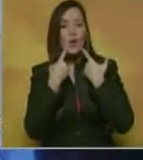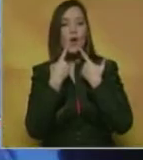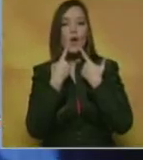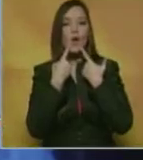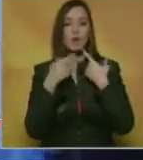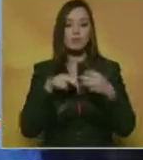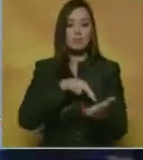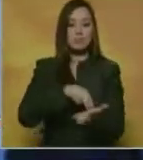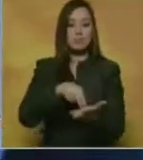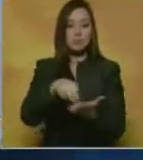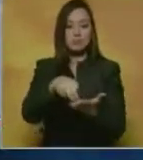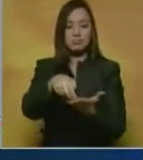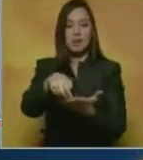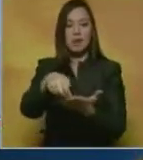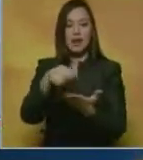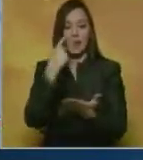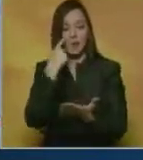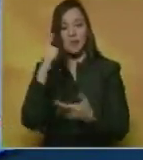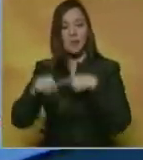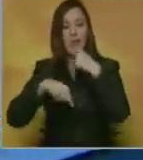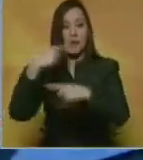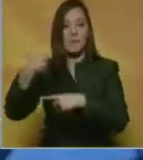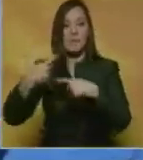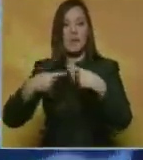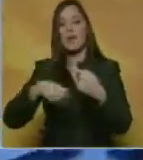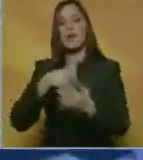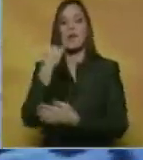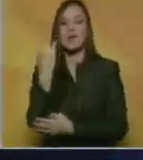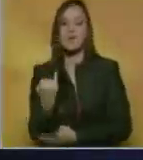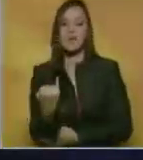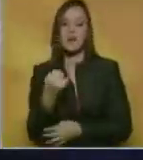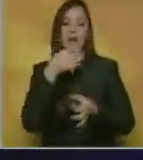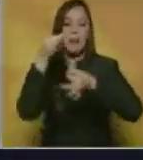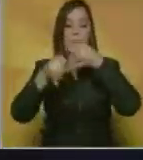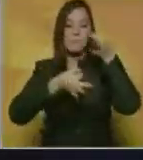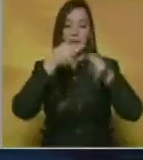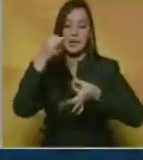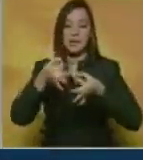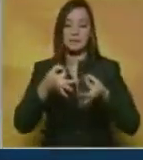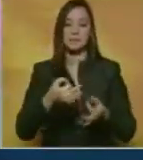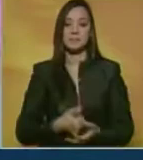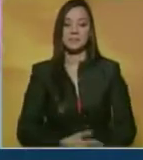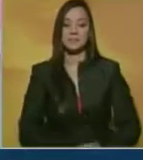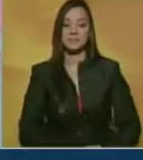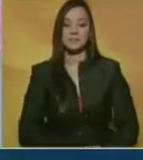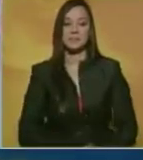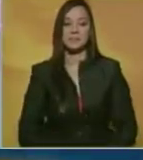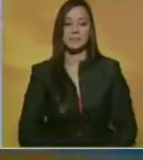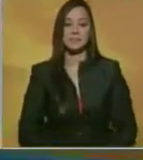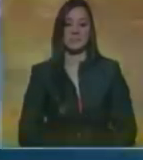adueñaron de las pasarelas. Los detalles en minutos con Federica Guzmán en Estrenos y Estrellas.